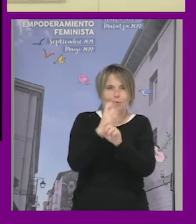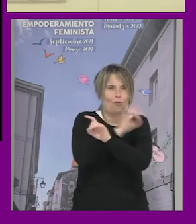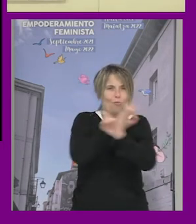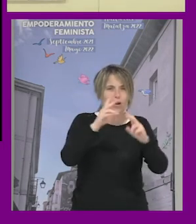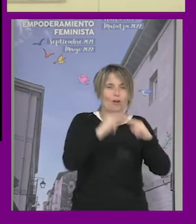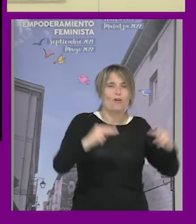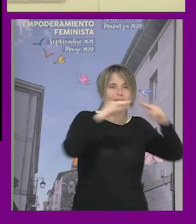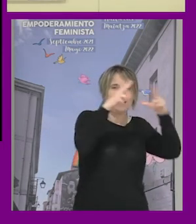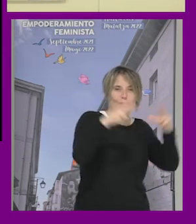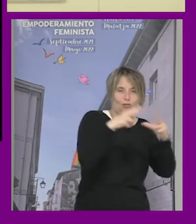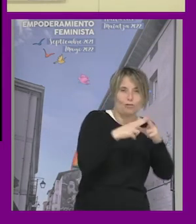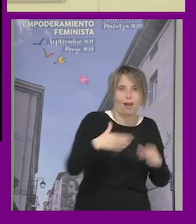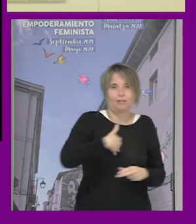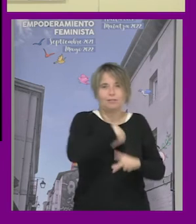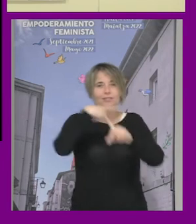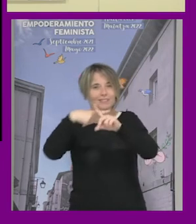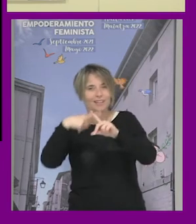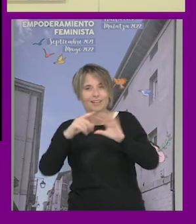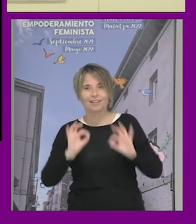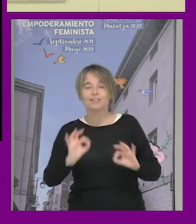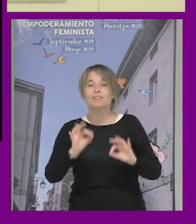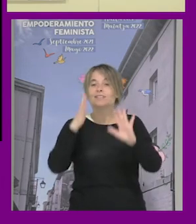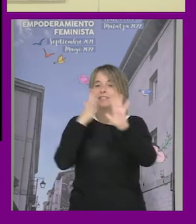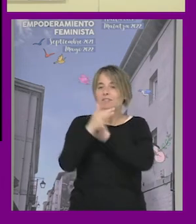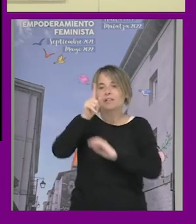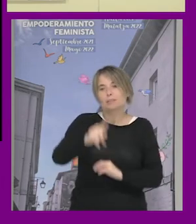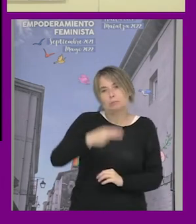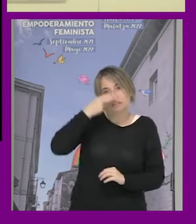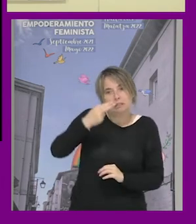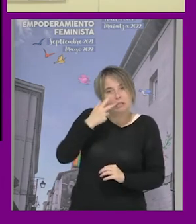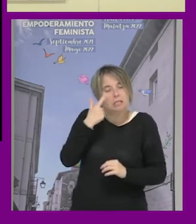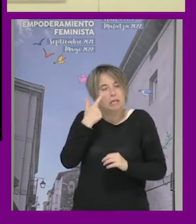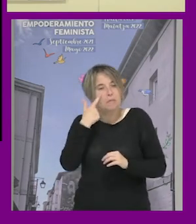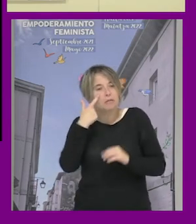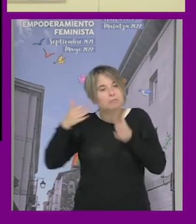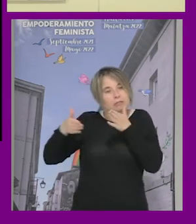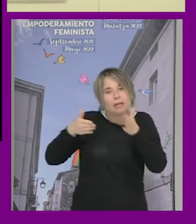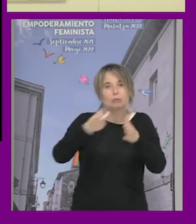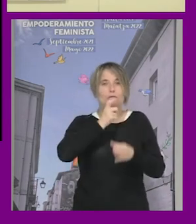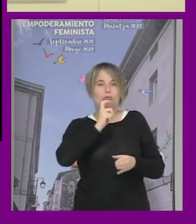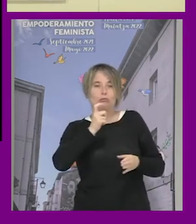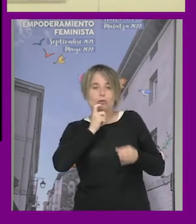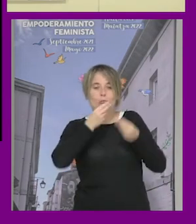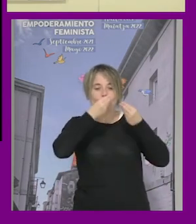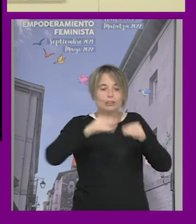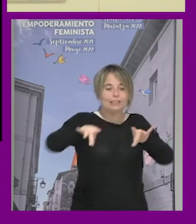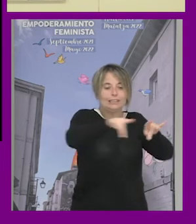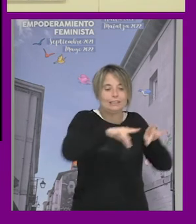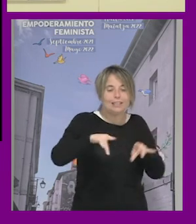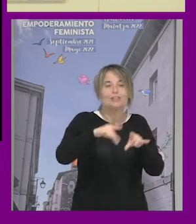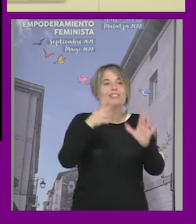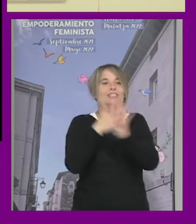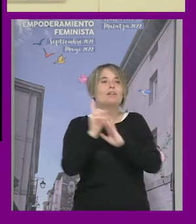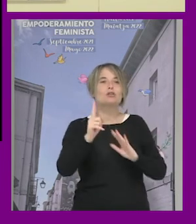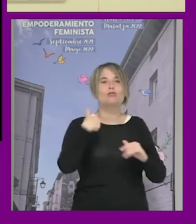social sexualidad y género por ejemplo ¿no? por lo tanto que también está interesante como ver los recorridos propios de los propios territorios y no siempre como